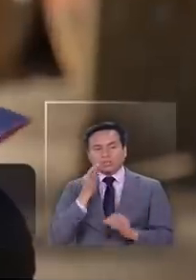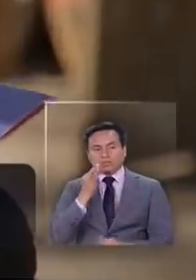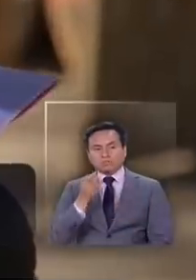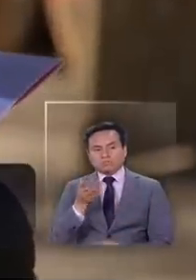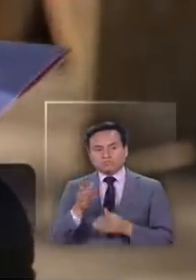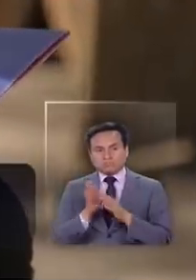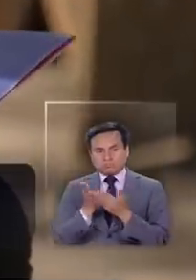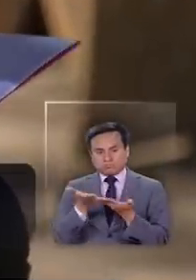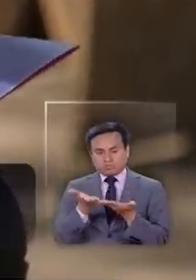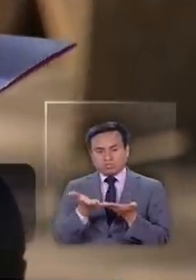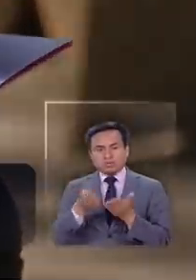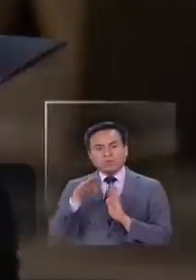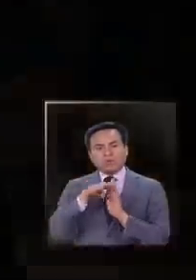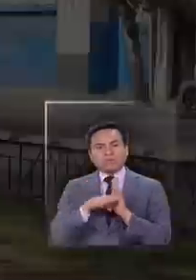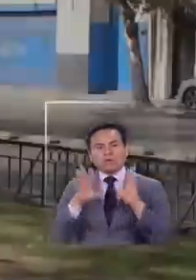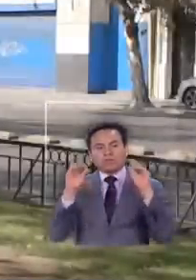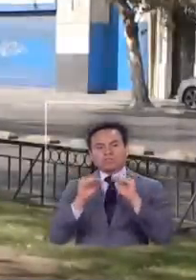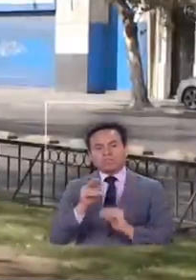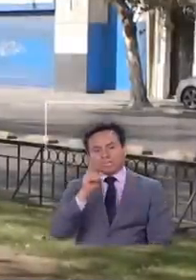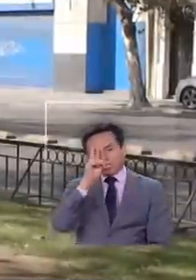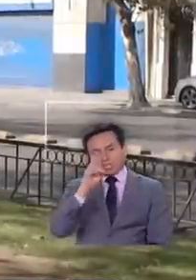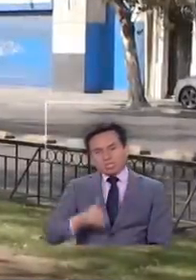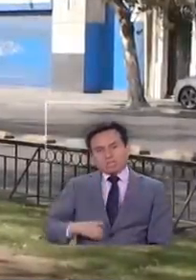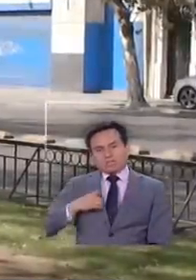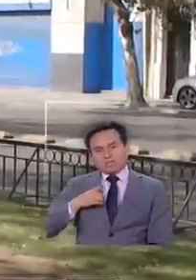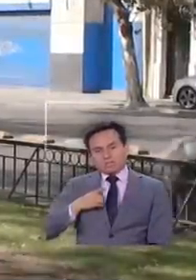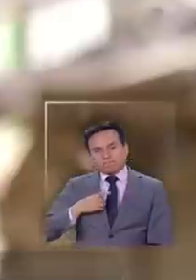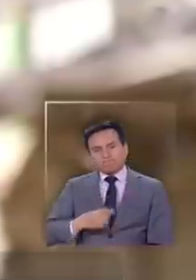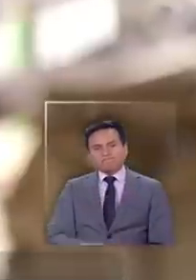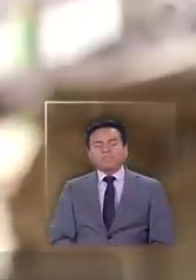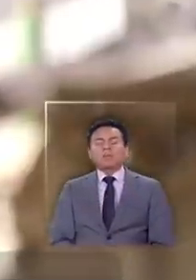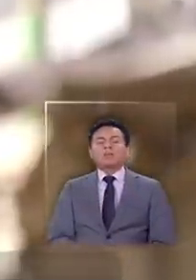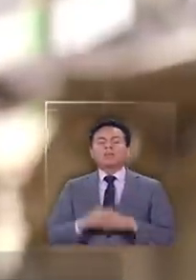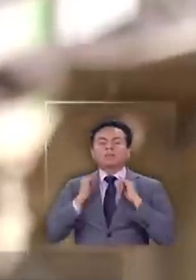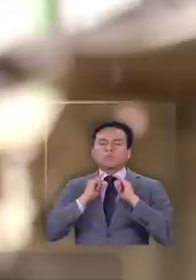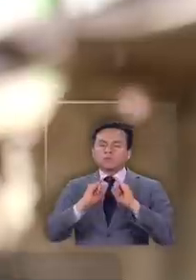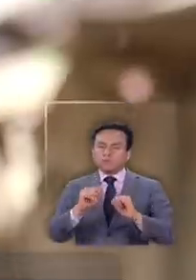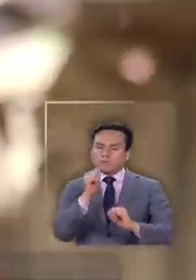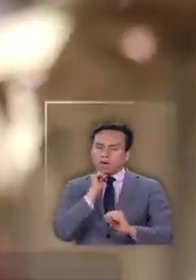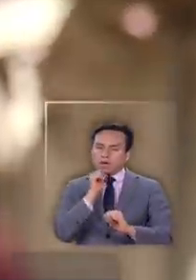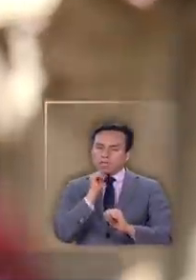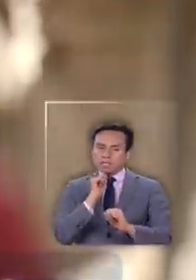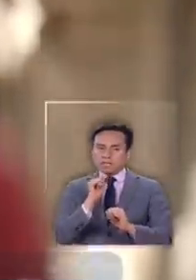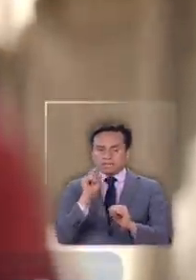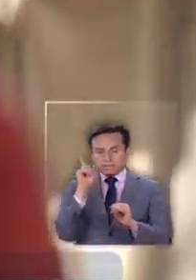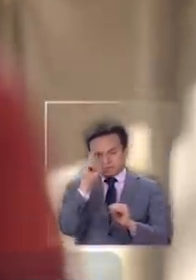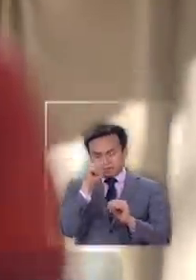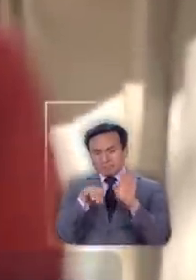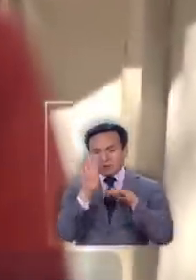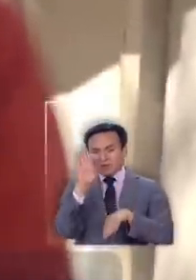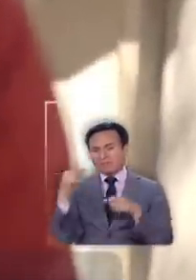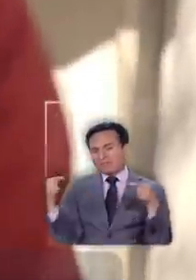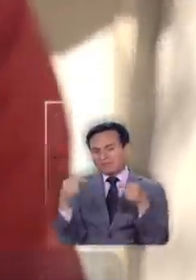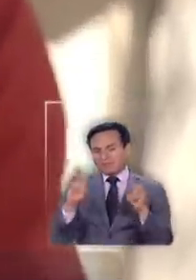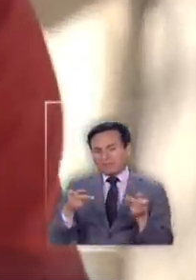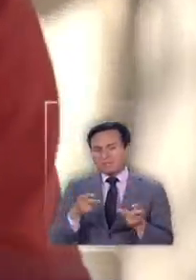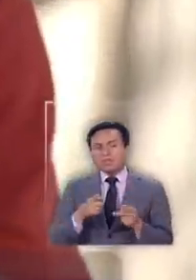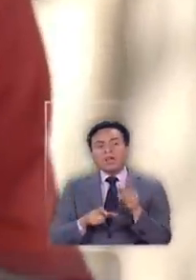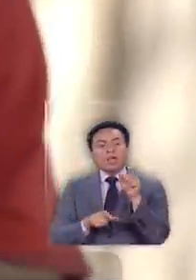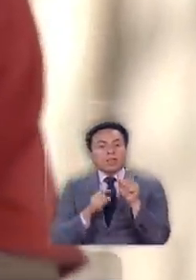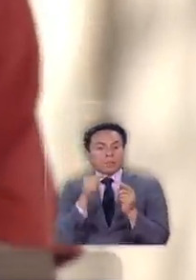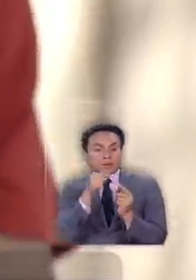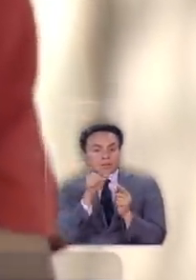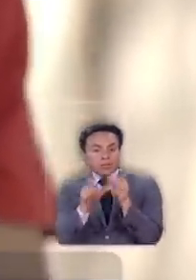la falta de información es su peor enemigo de él y las otras